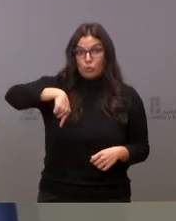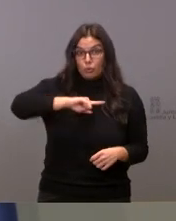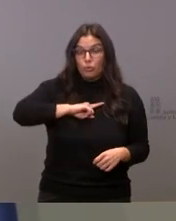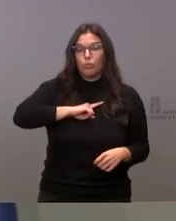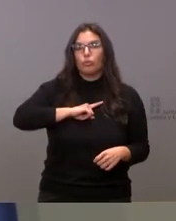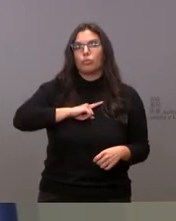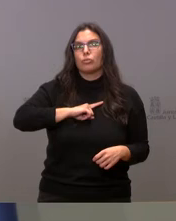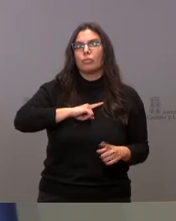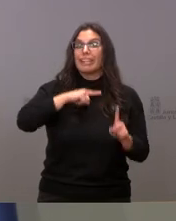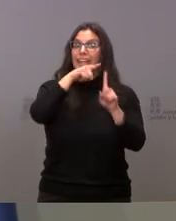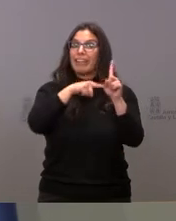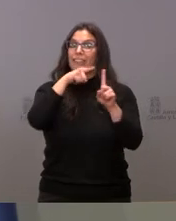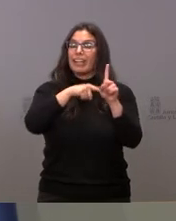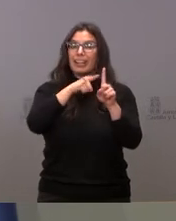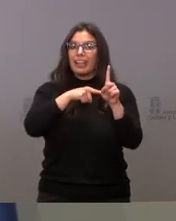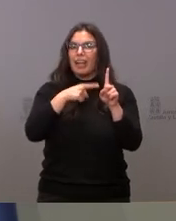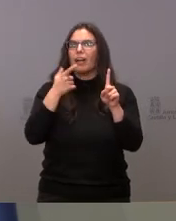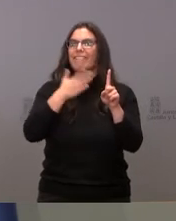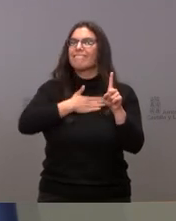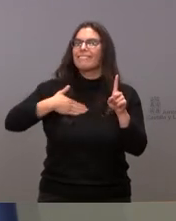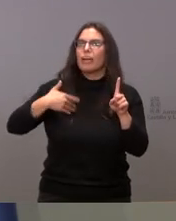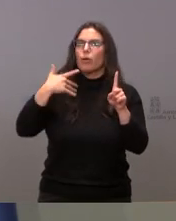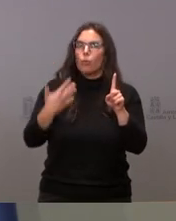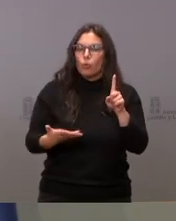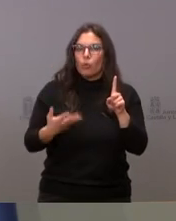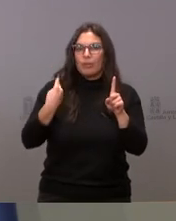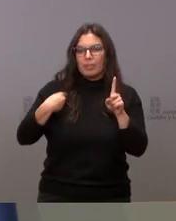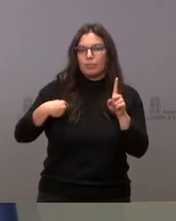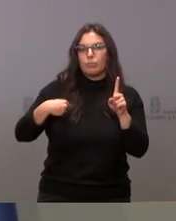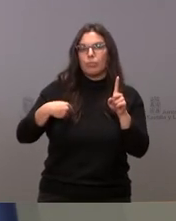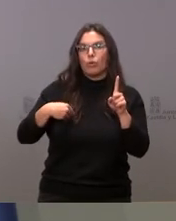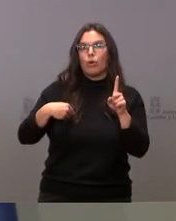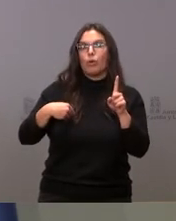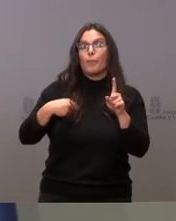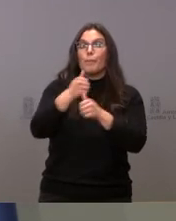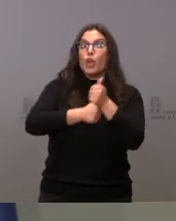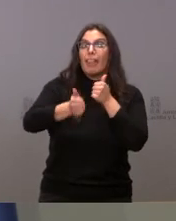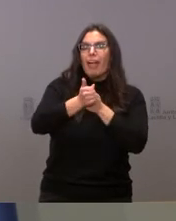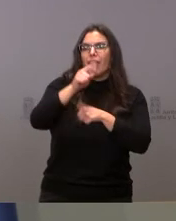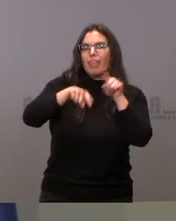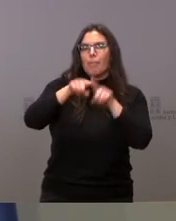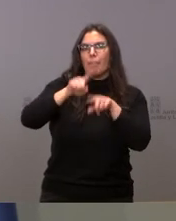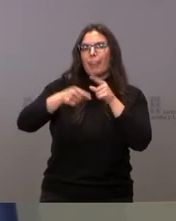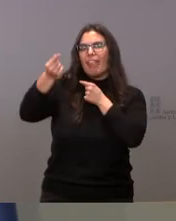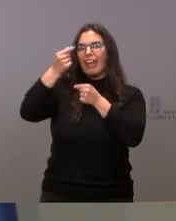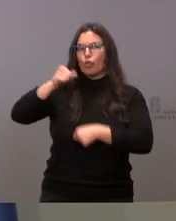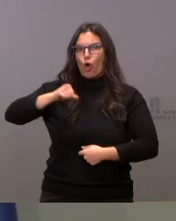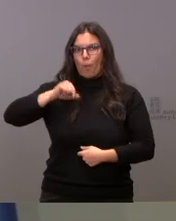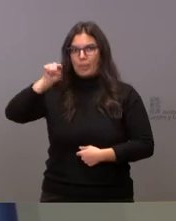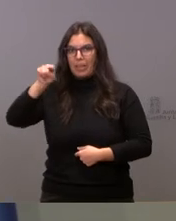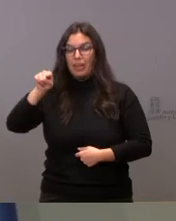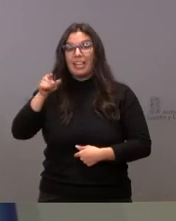utilizar preferentemente los criterios de saturación hospitalaria, no exclusivamente. No es lo mismo